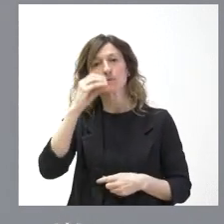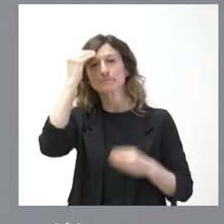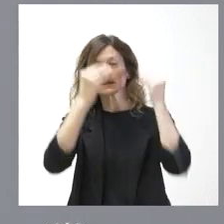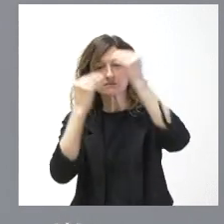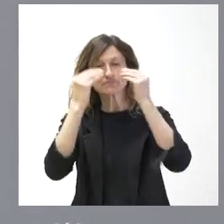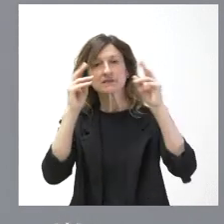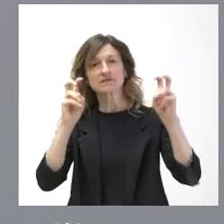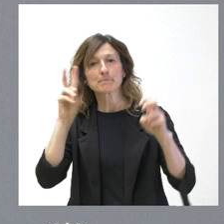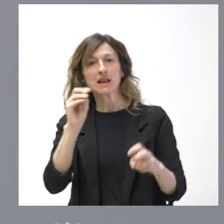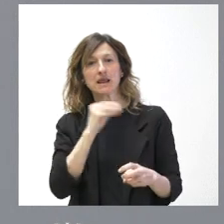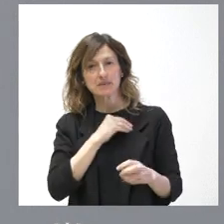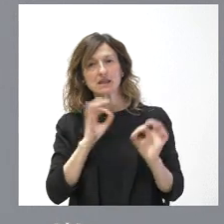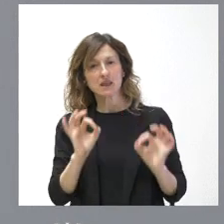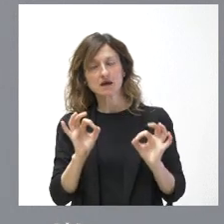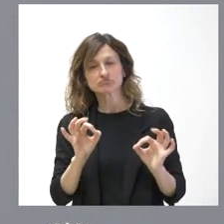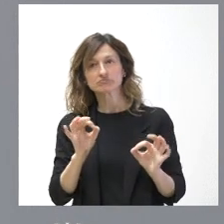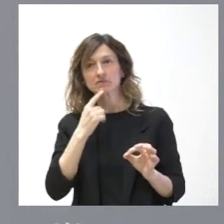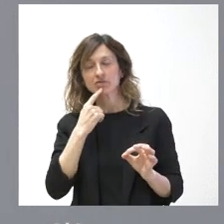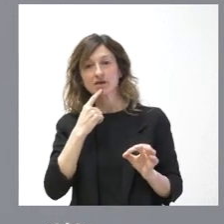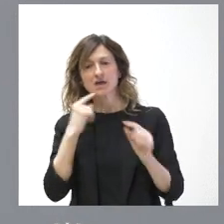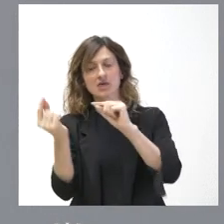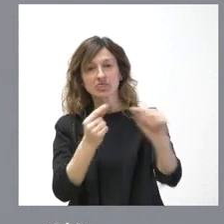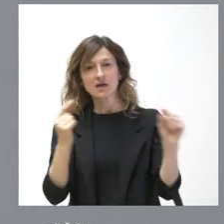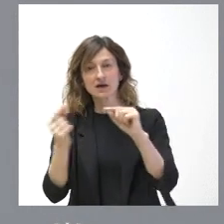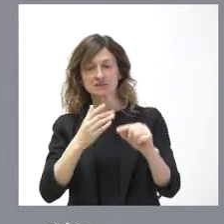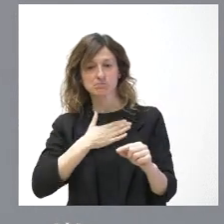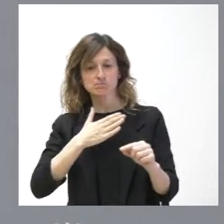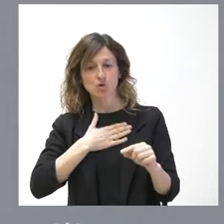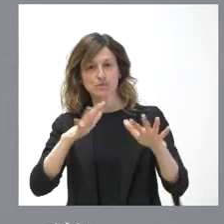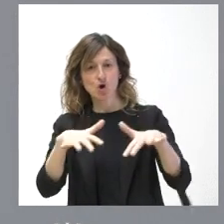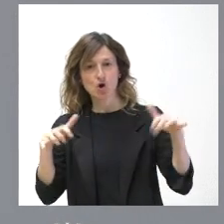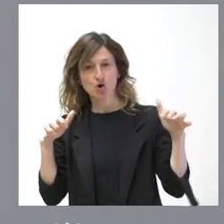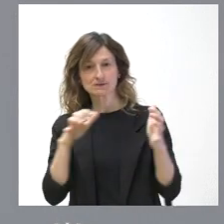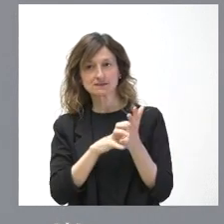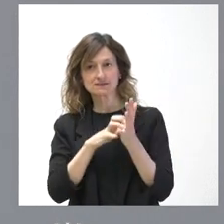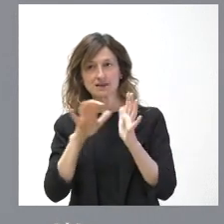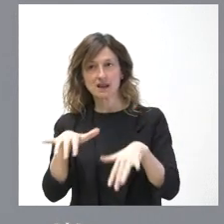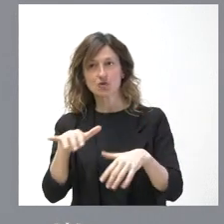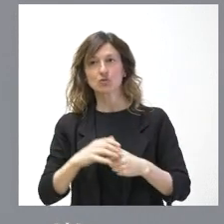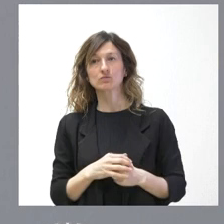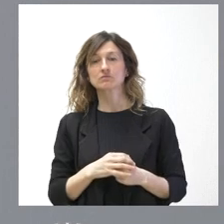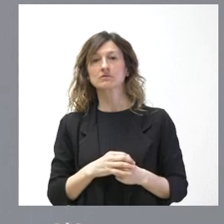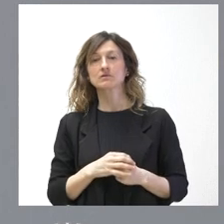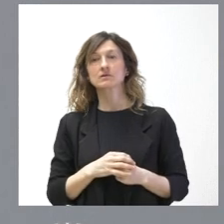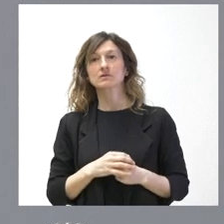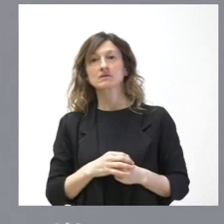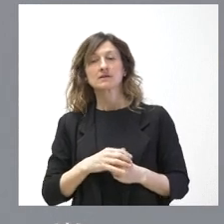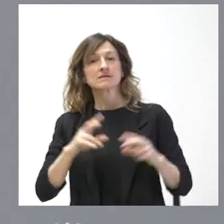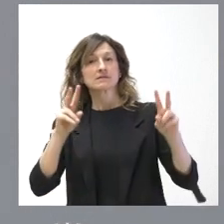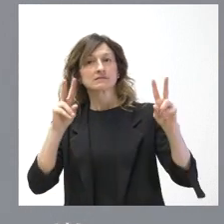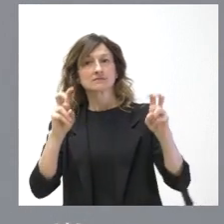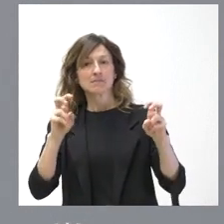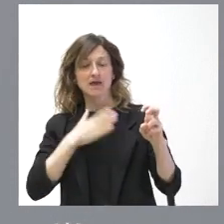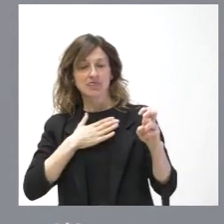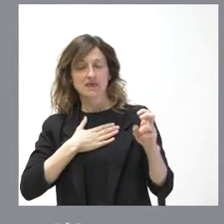merecía la pena que el espacio de debate propio en las Cortes de Castilla y León se tuviera para los asuntos de